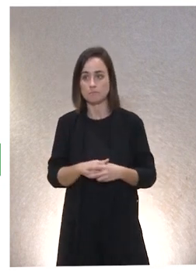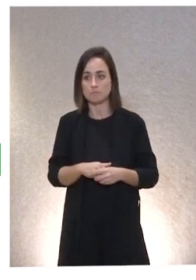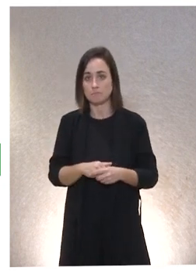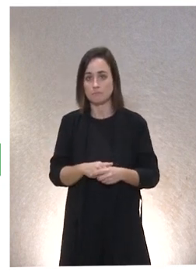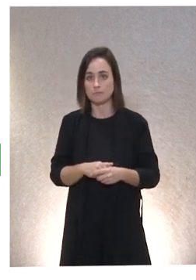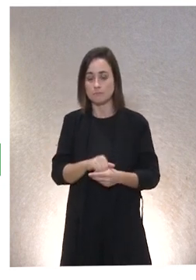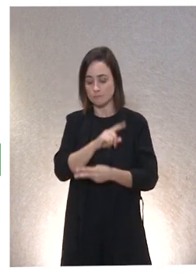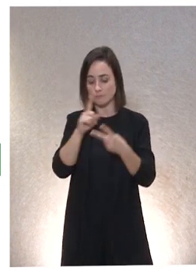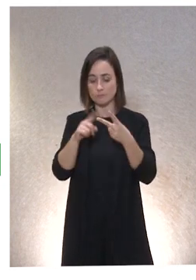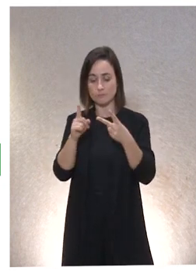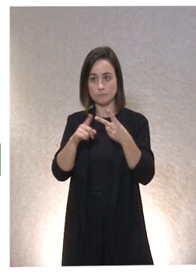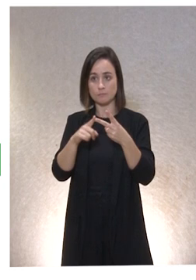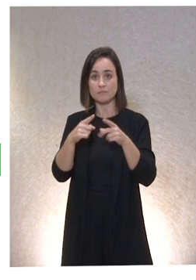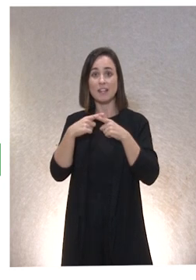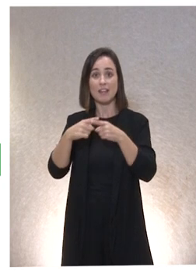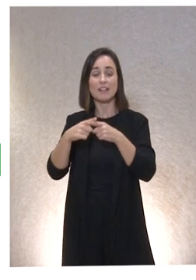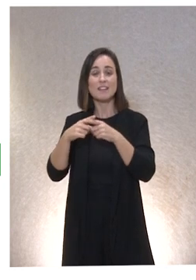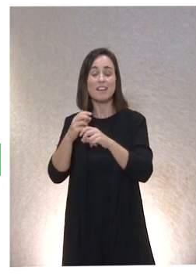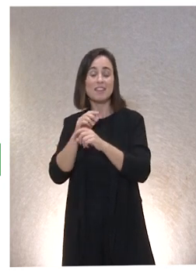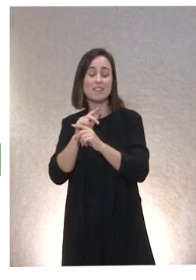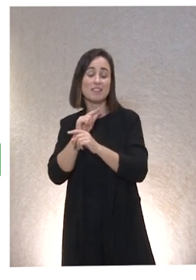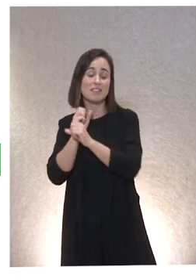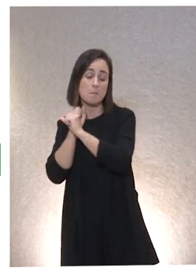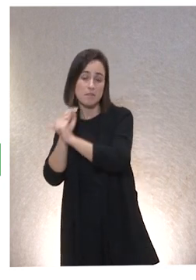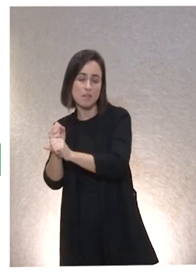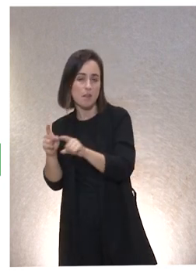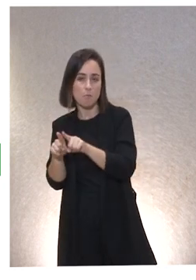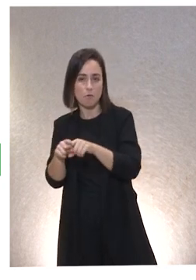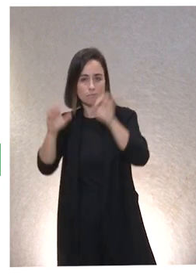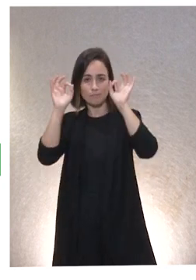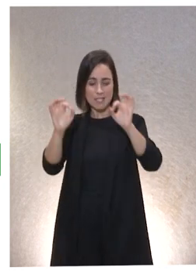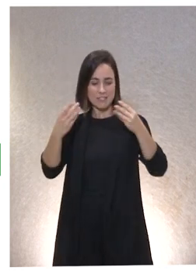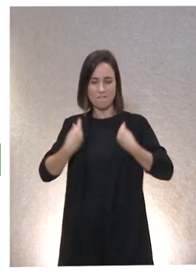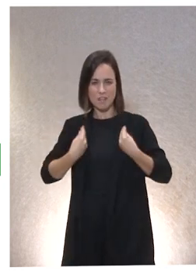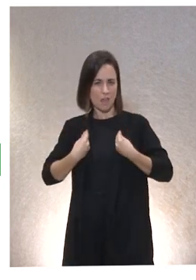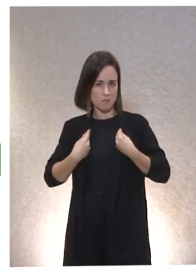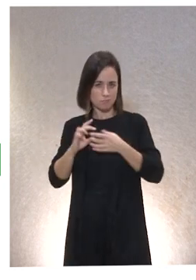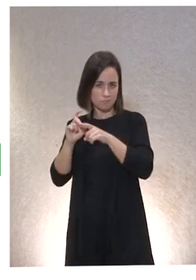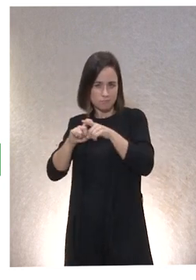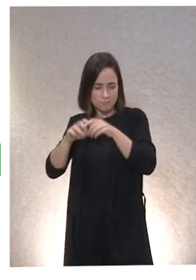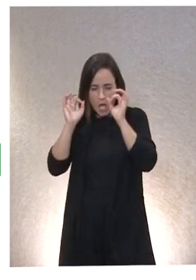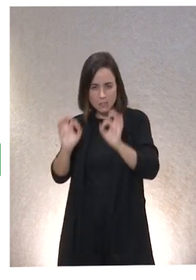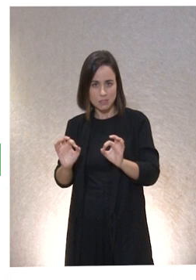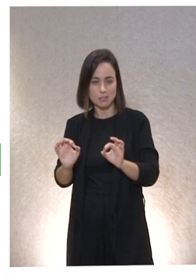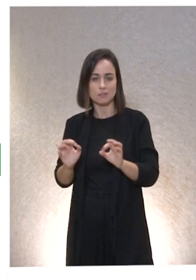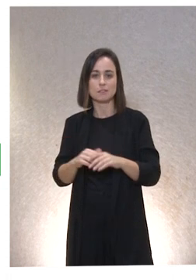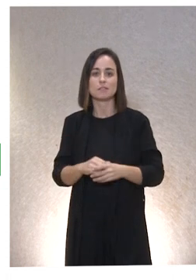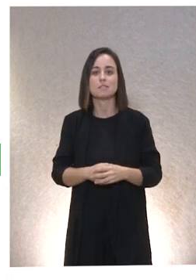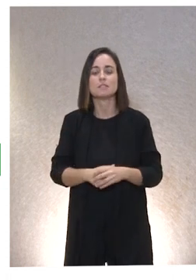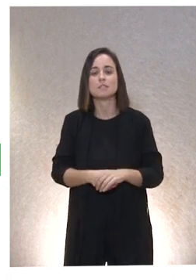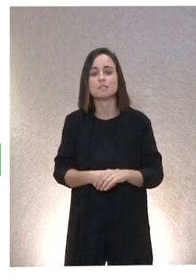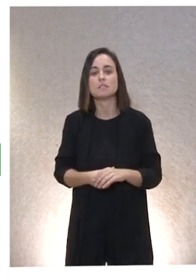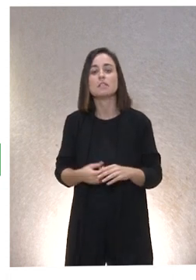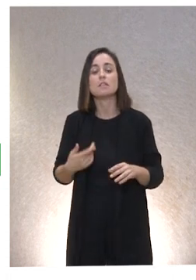la interdependencia es una constante en la vida humana. Incluso quien domina, o sea, vamos a distinguir aquí interdependencia